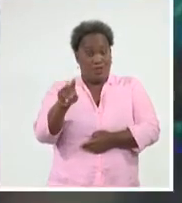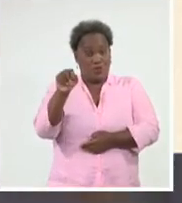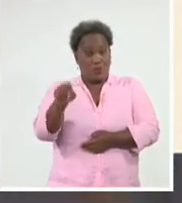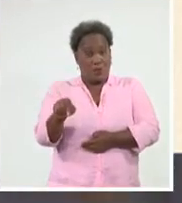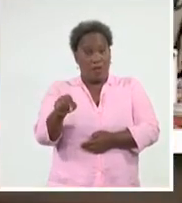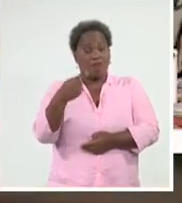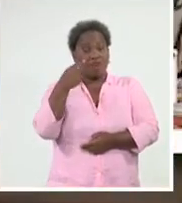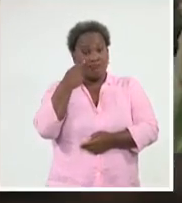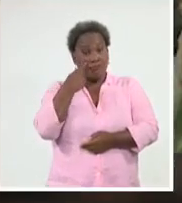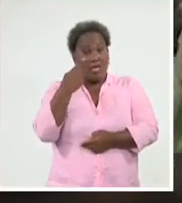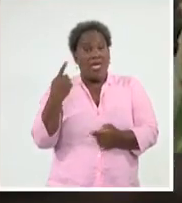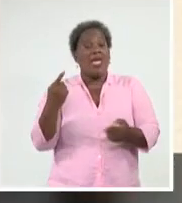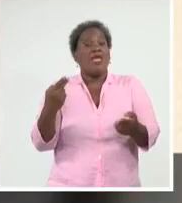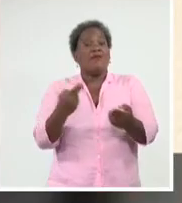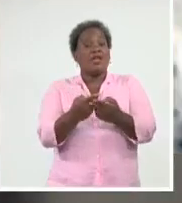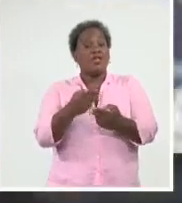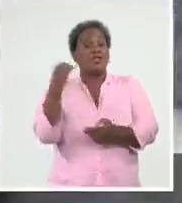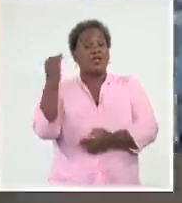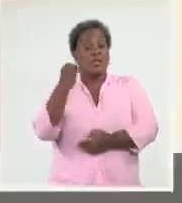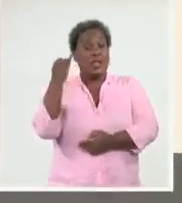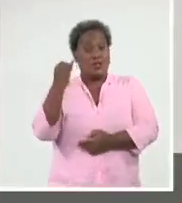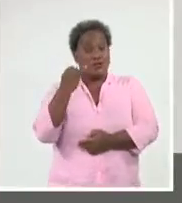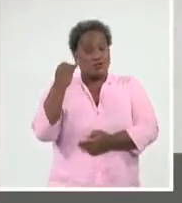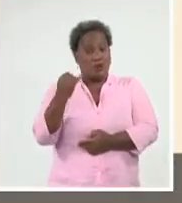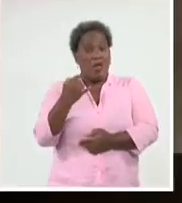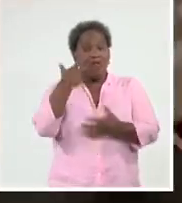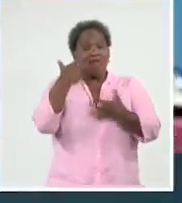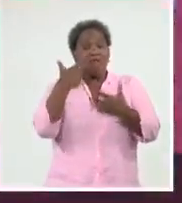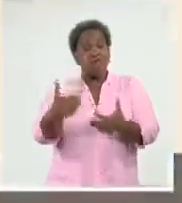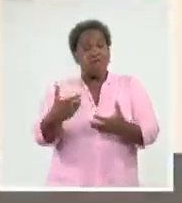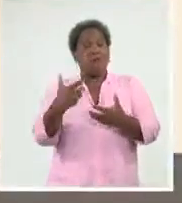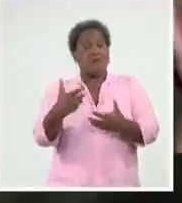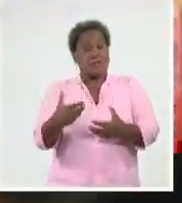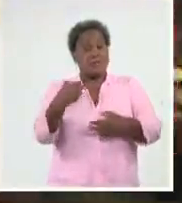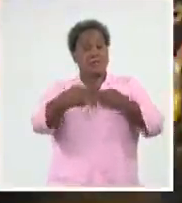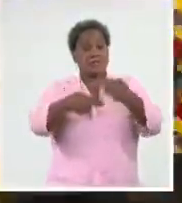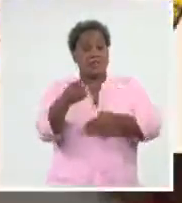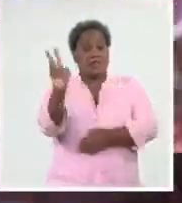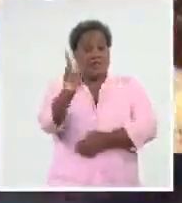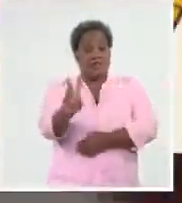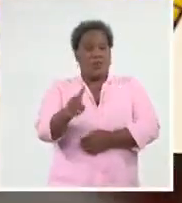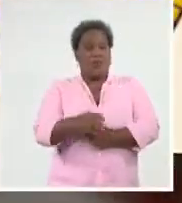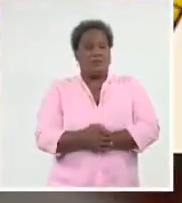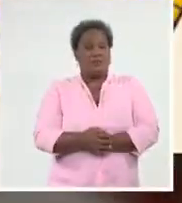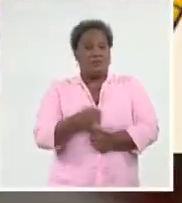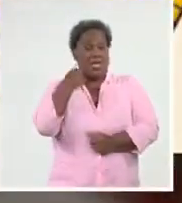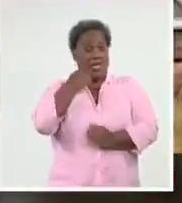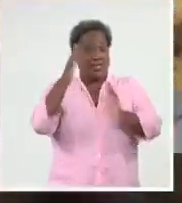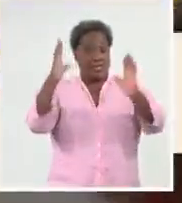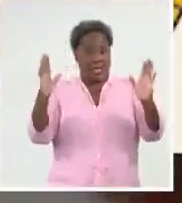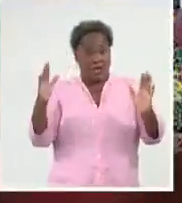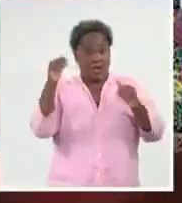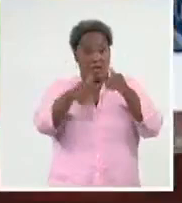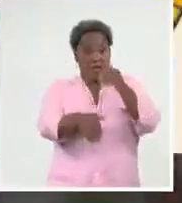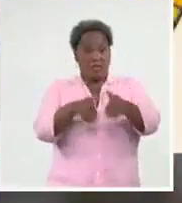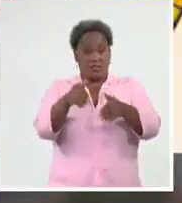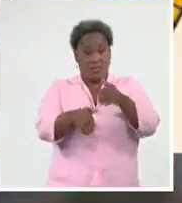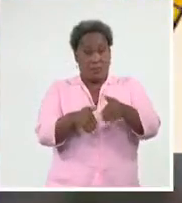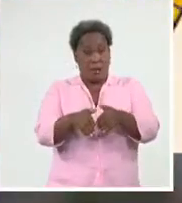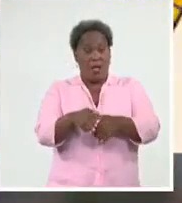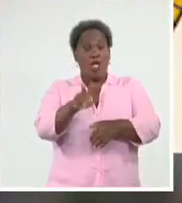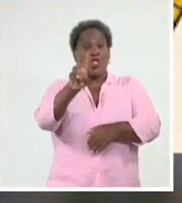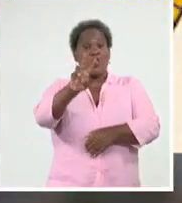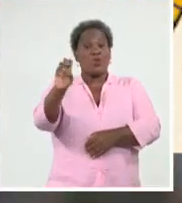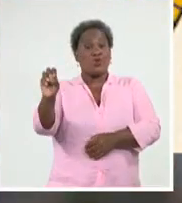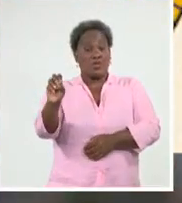encuentro internacional de la plástica más grande e importante que se realiza en Venezuela. Este año participan en él más de 200